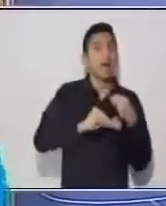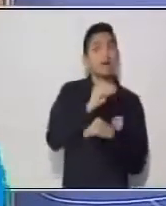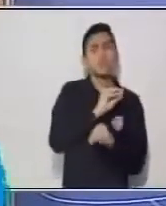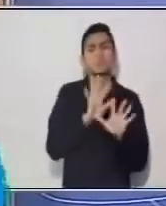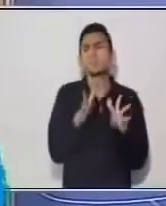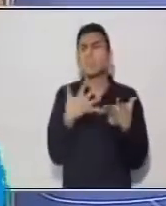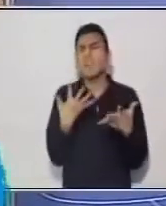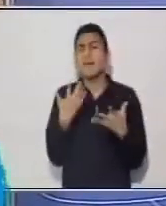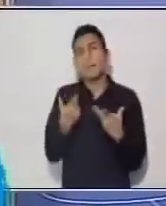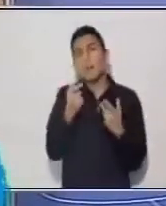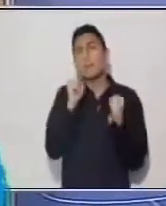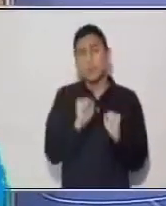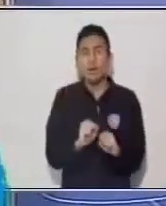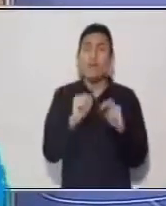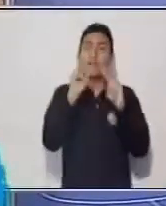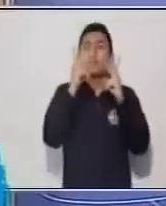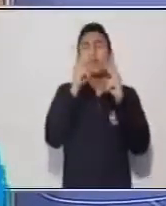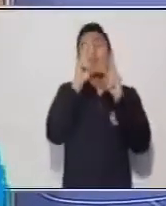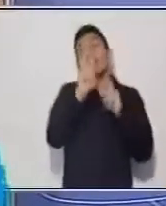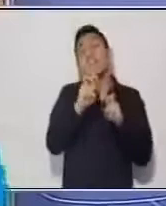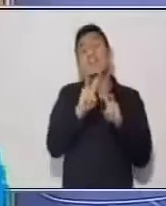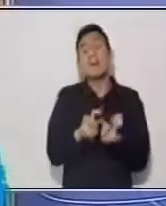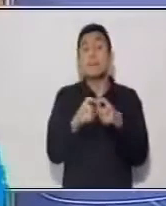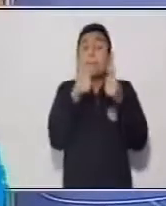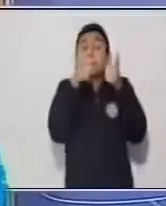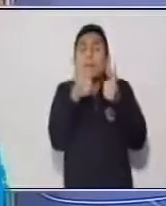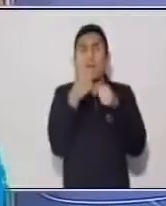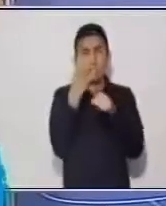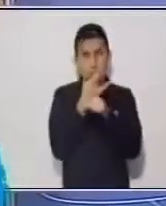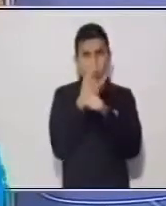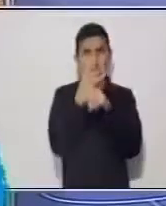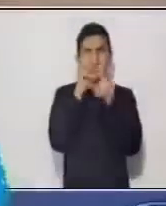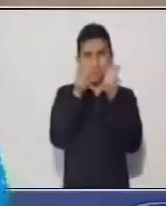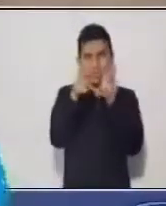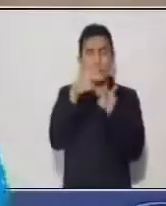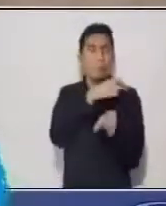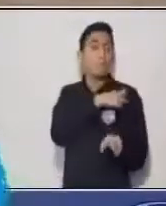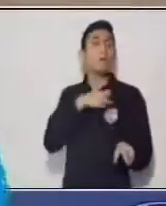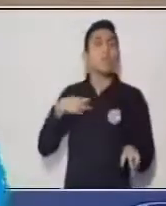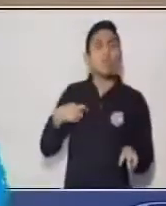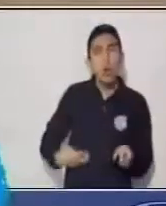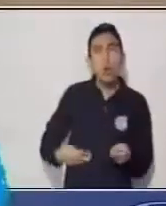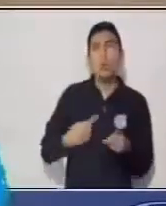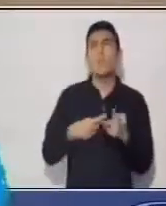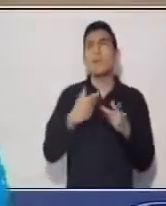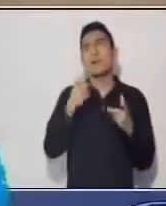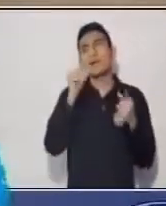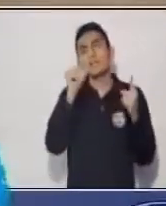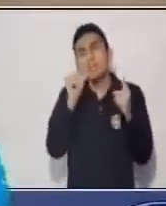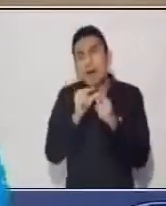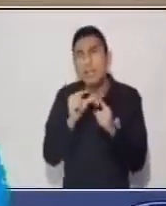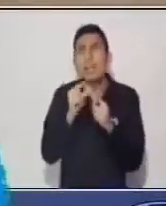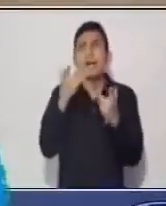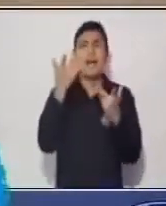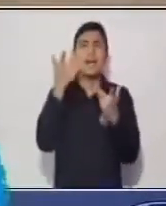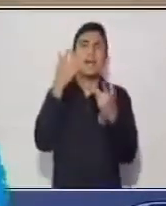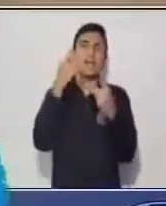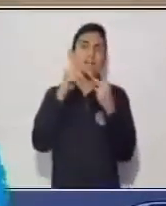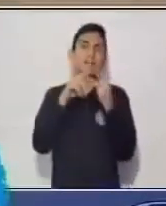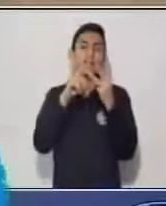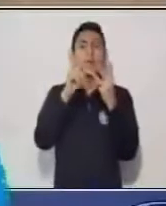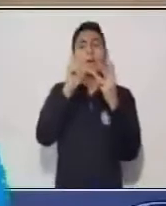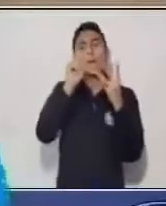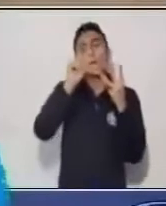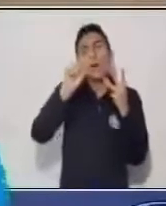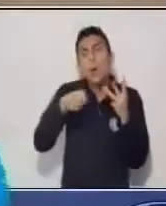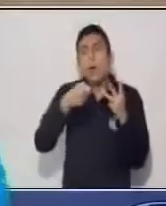verificar si está bien utilizado, los pronombres, si están bien escritas las palabras, bien colocados los signos de